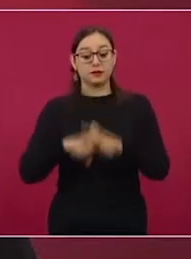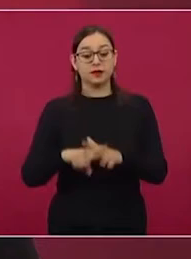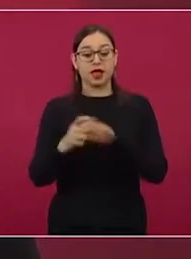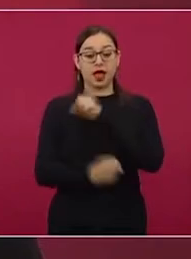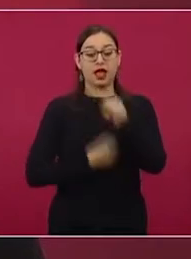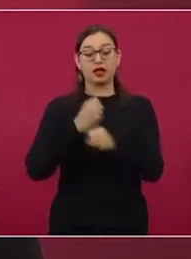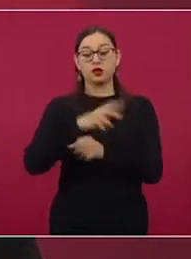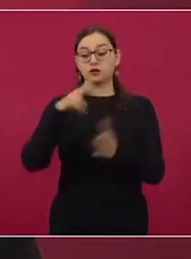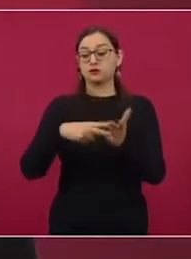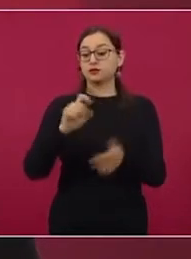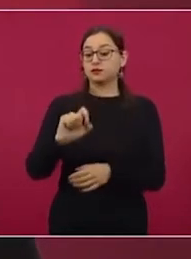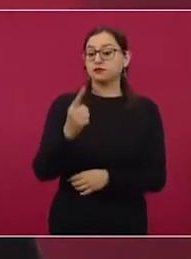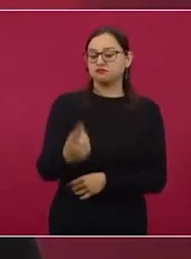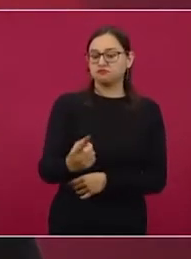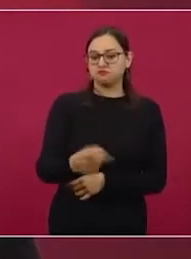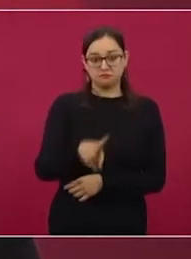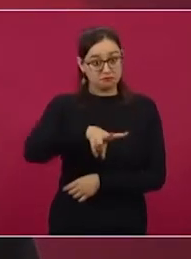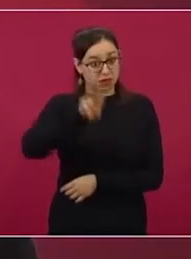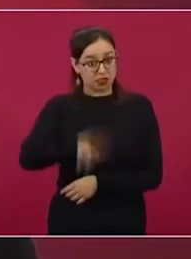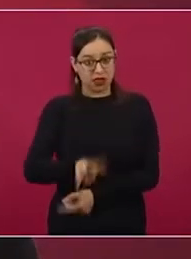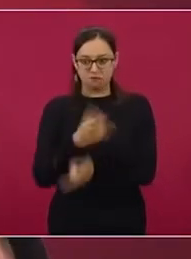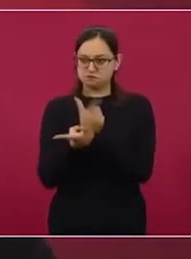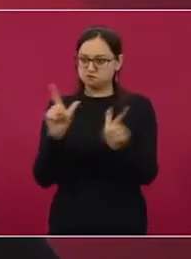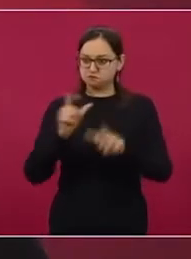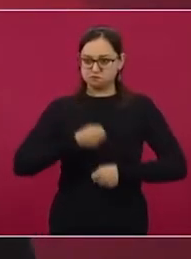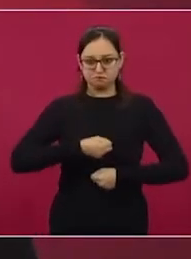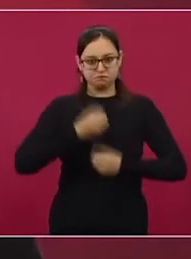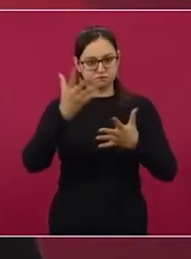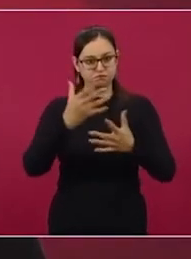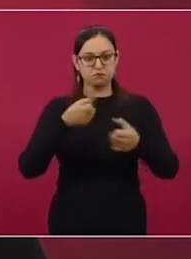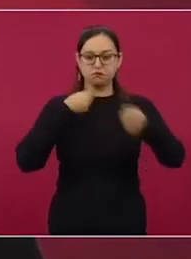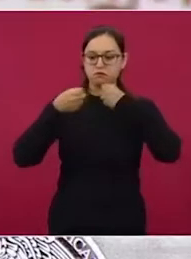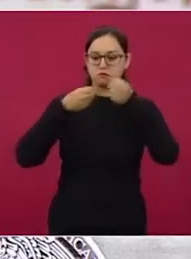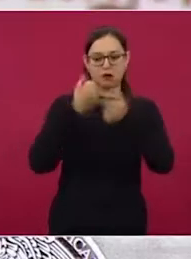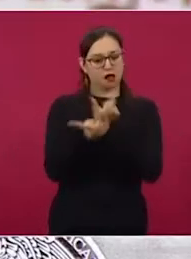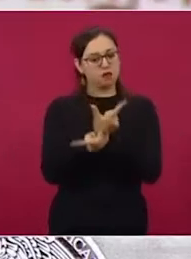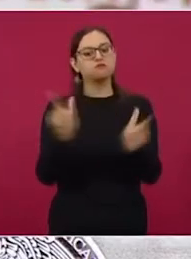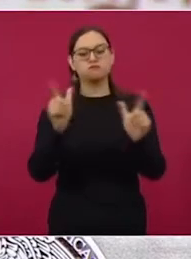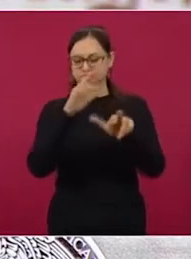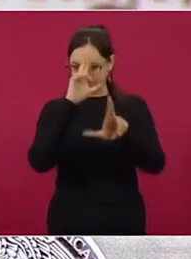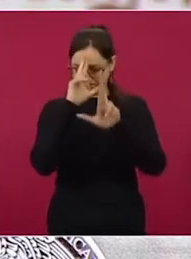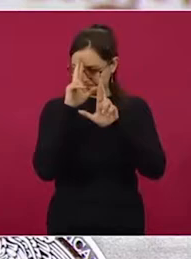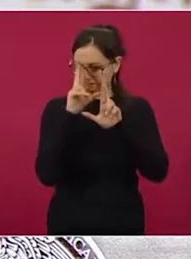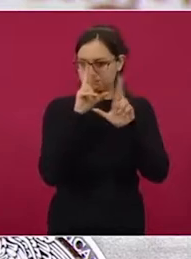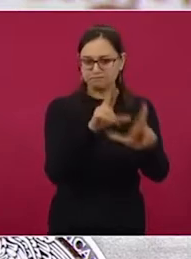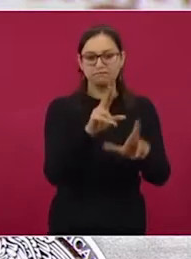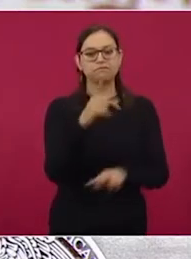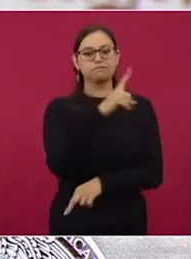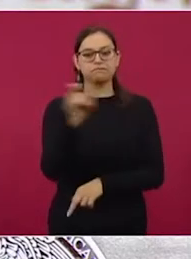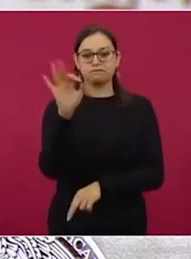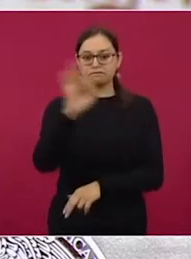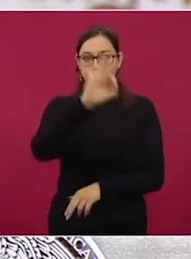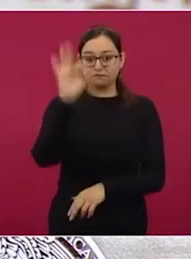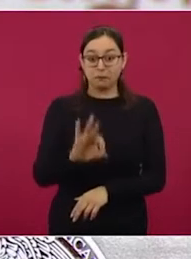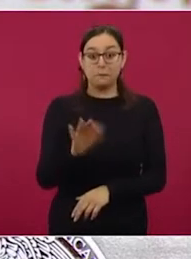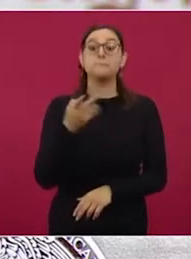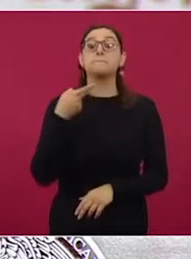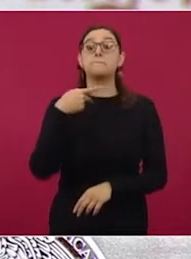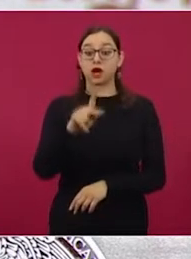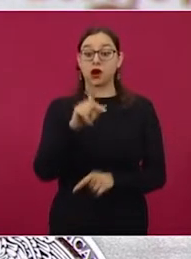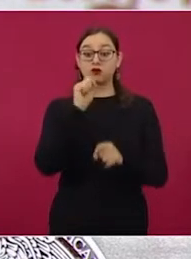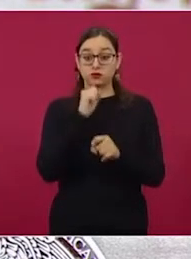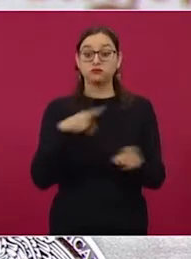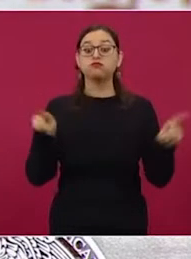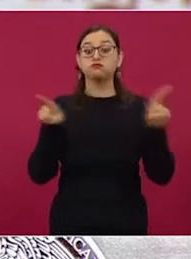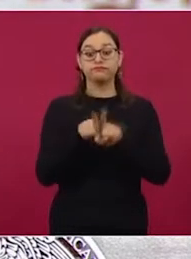expresión y a la libertad de prensa, pero también reafirmamos nuestro compromiso con la verdad y la